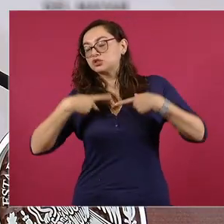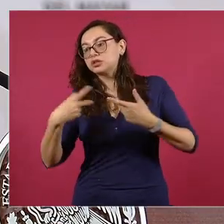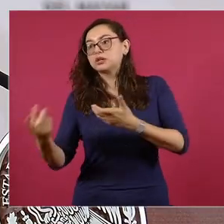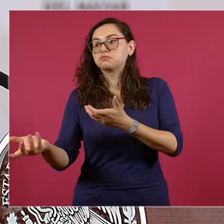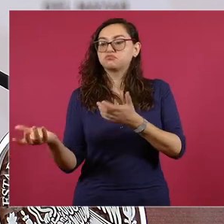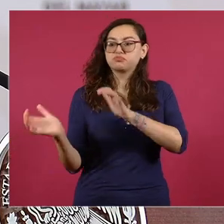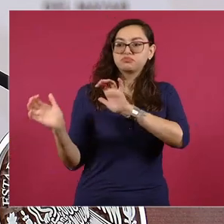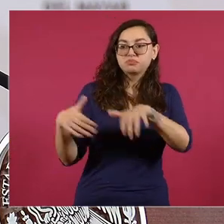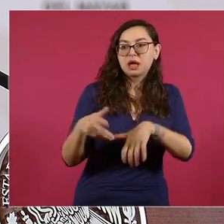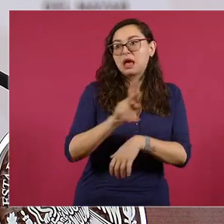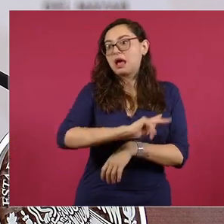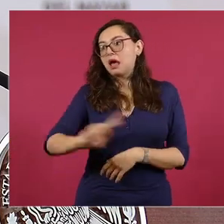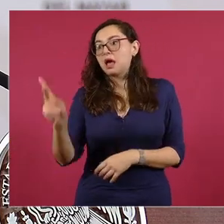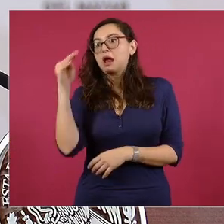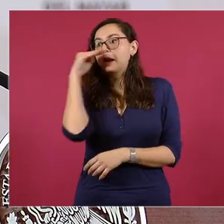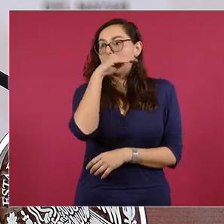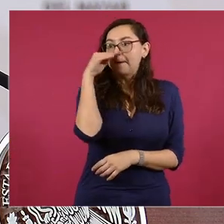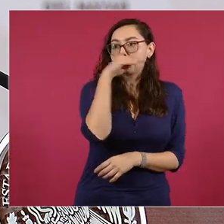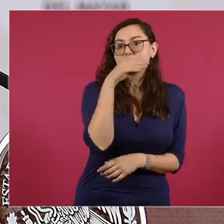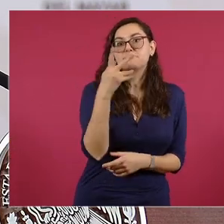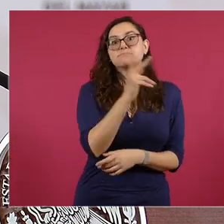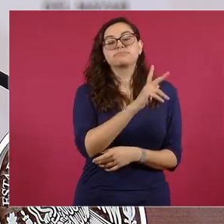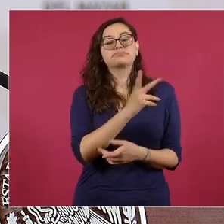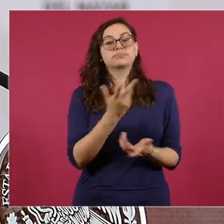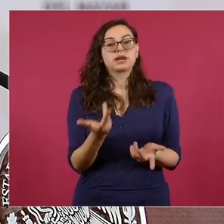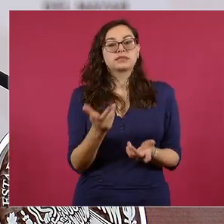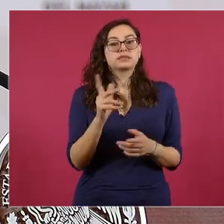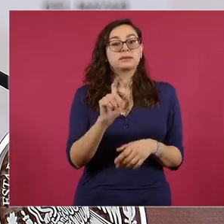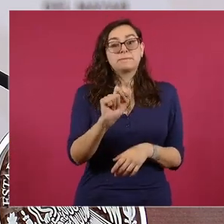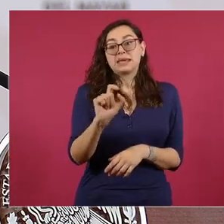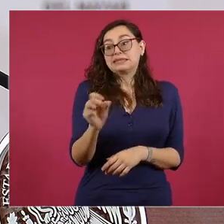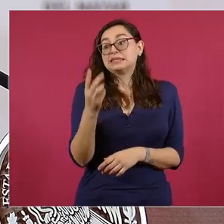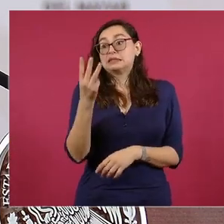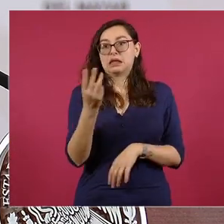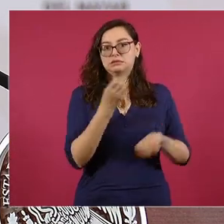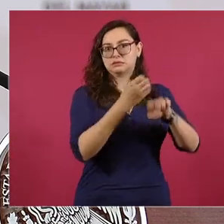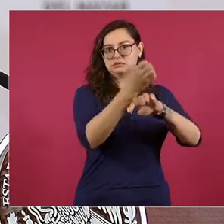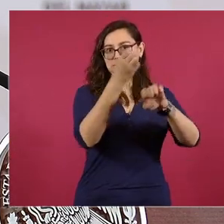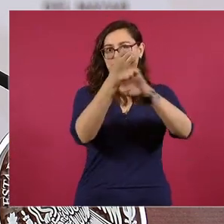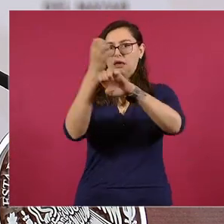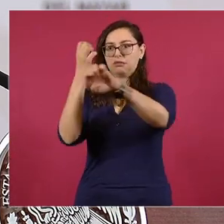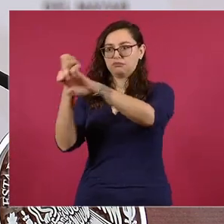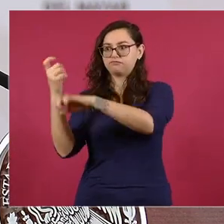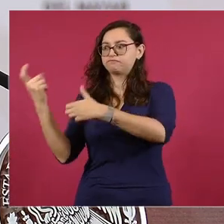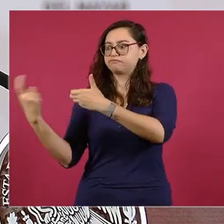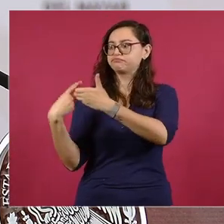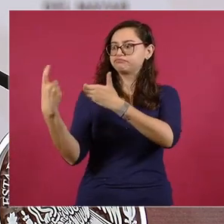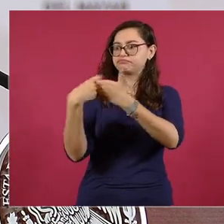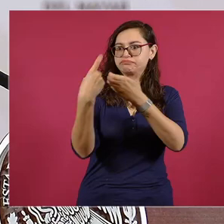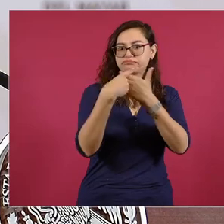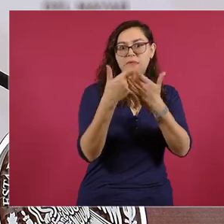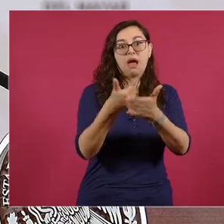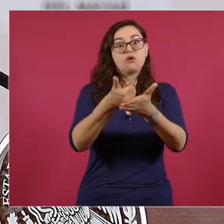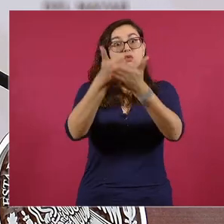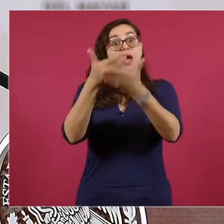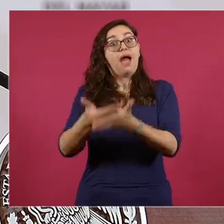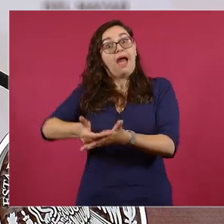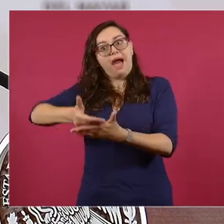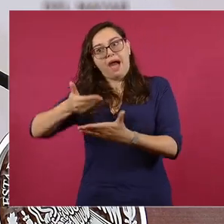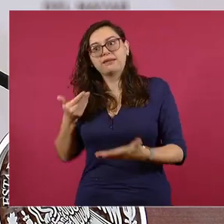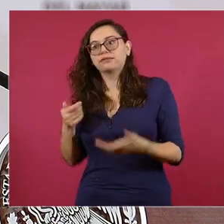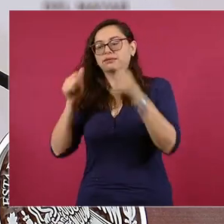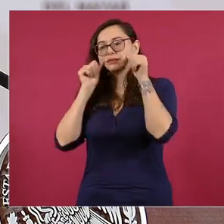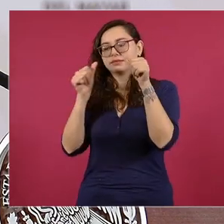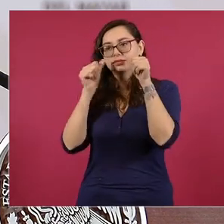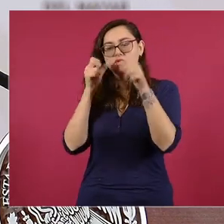universal, preventiva en los 23 estados. Y como lo ha comentado el doctor Alcocer, en estos dos temas, estas